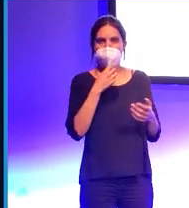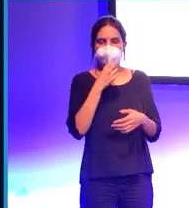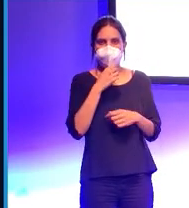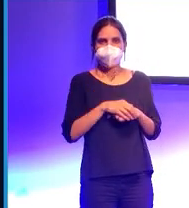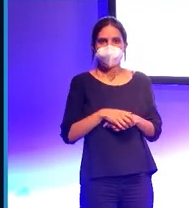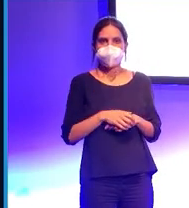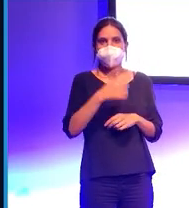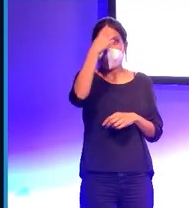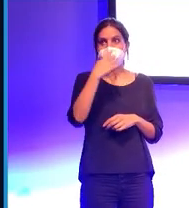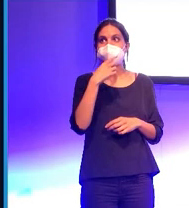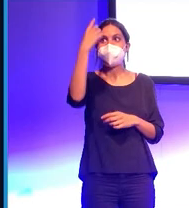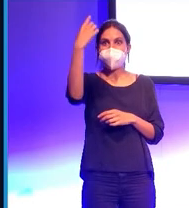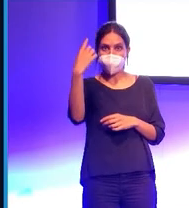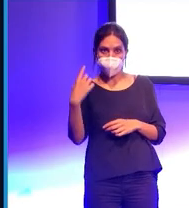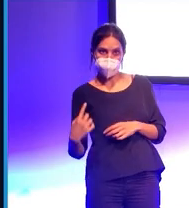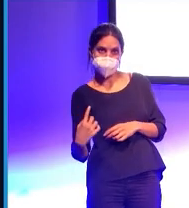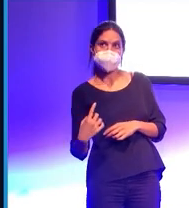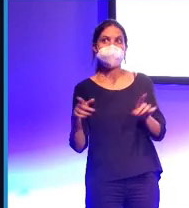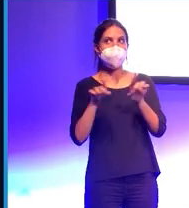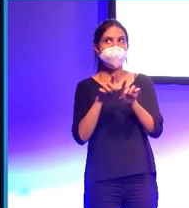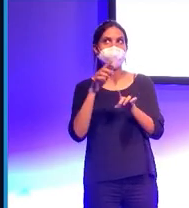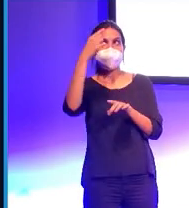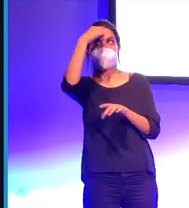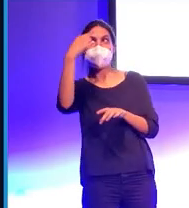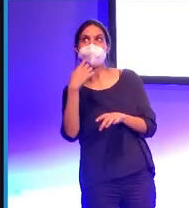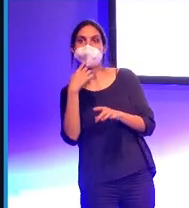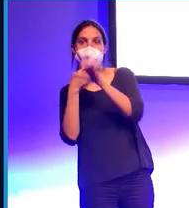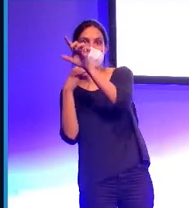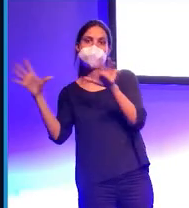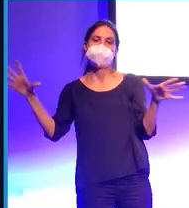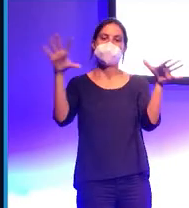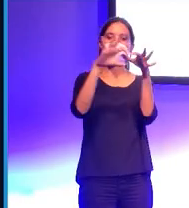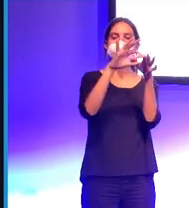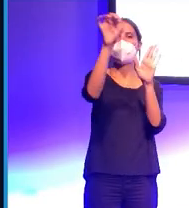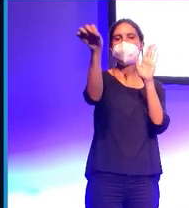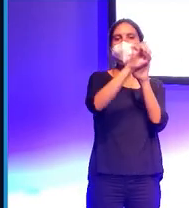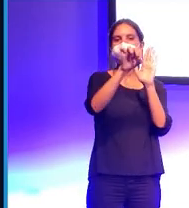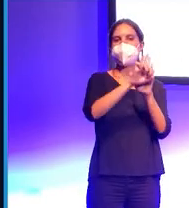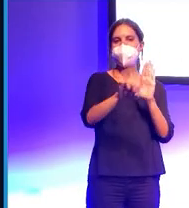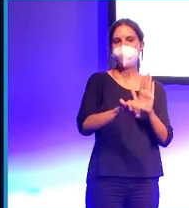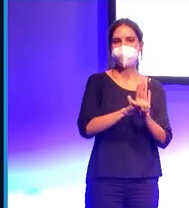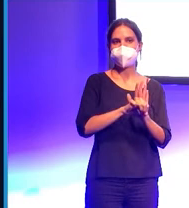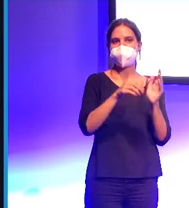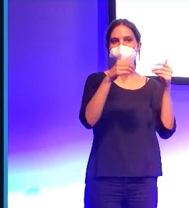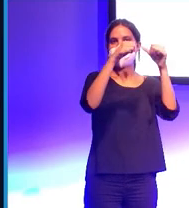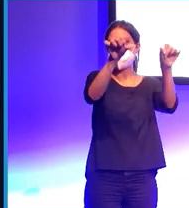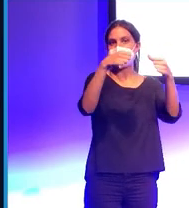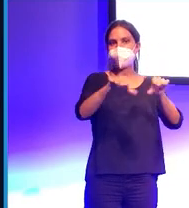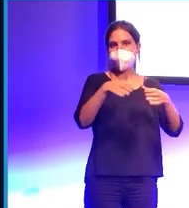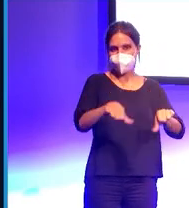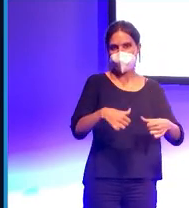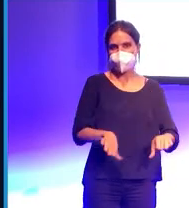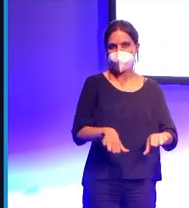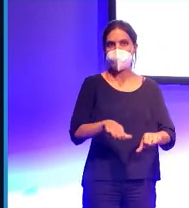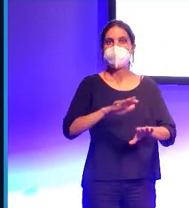en esta imagen. Esta correspondencia de imágenes y lo que llamamos las etiquetas, que es lo que queremos que la máquina sea capaz de producir